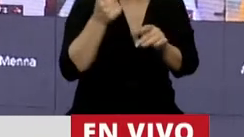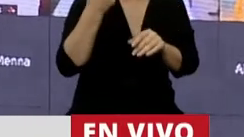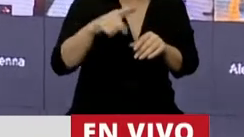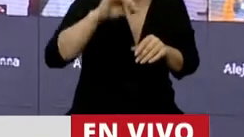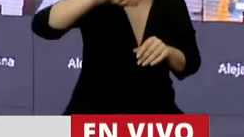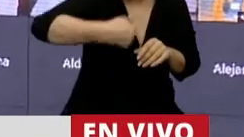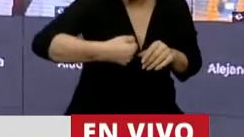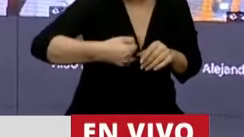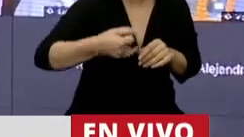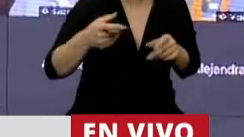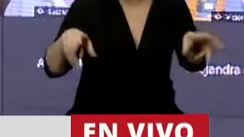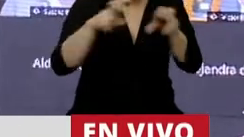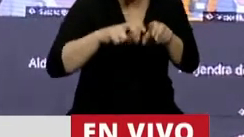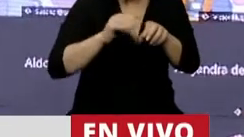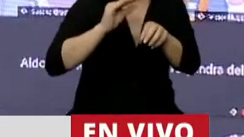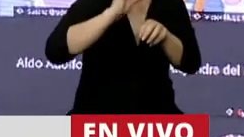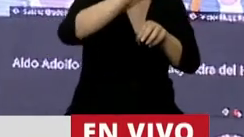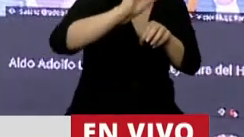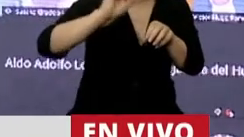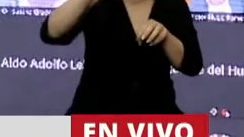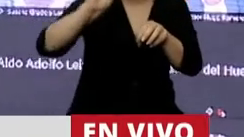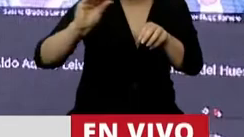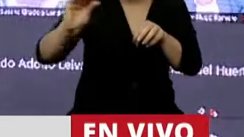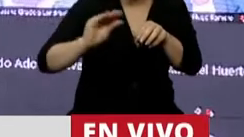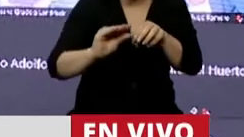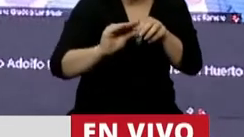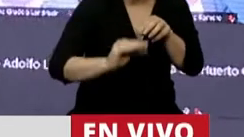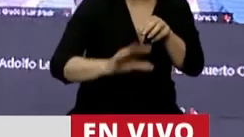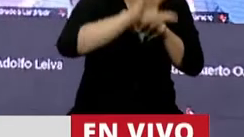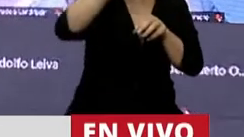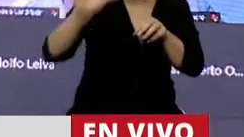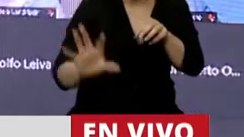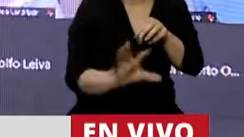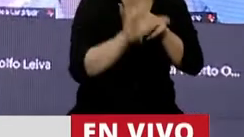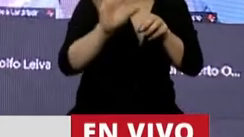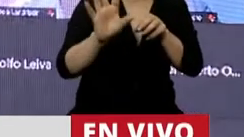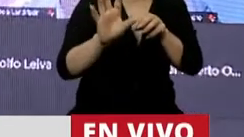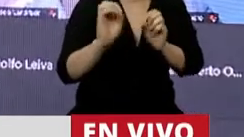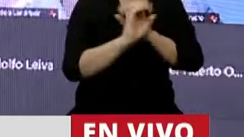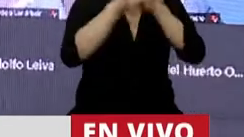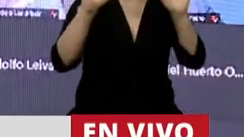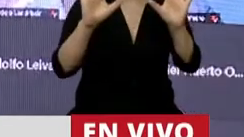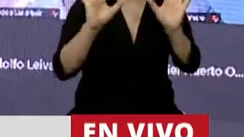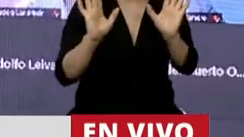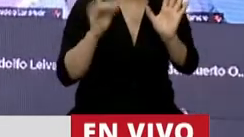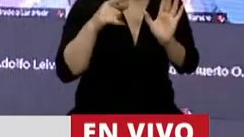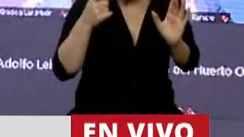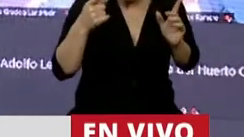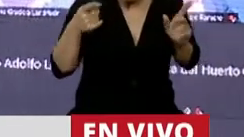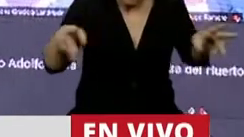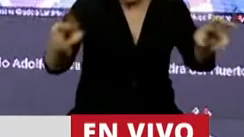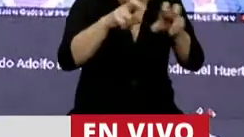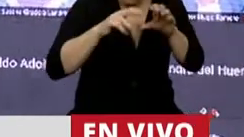distribuye federalmente con claridad. Mire, este aporte se destina